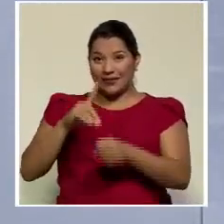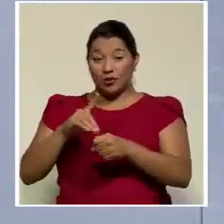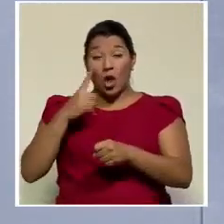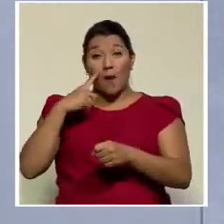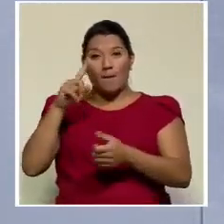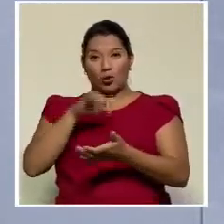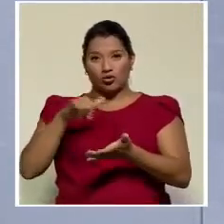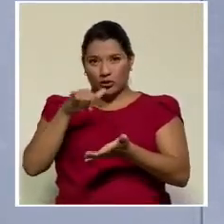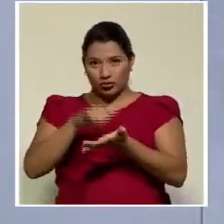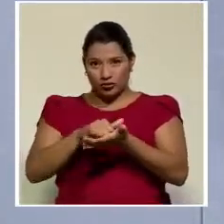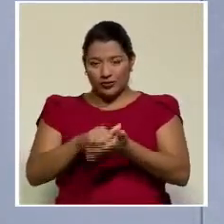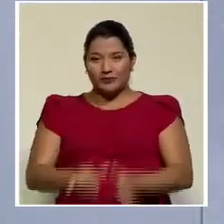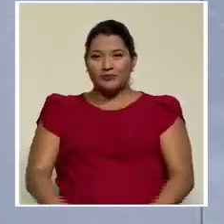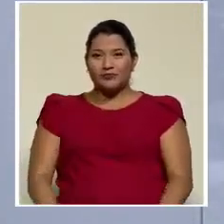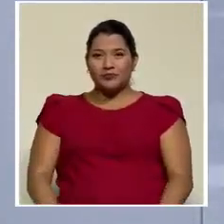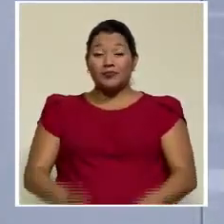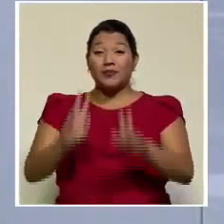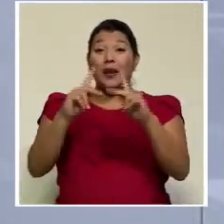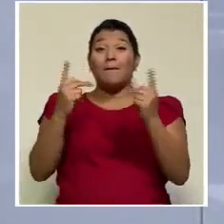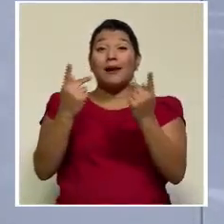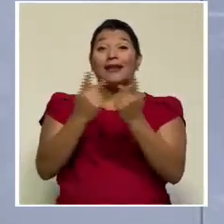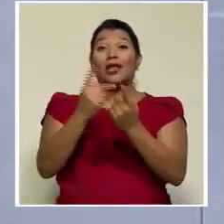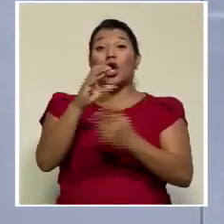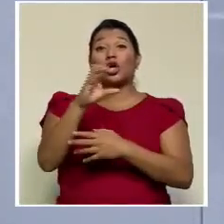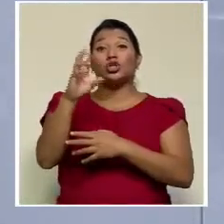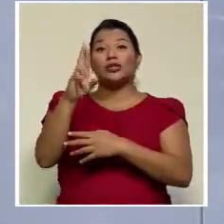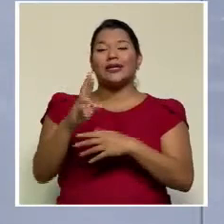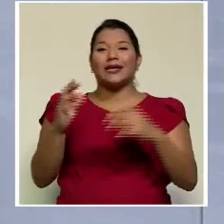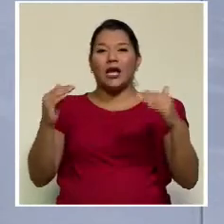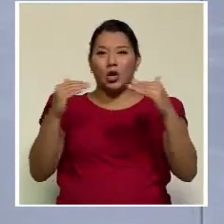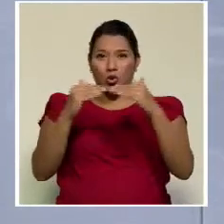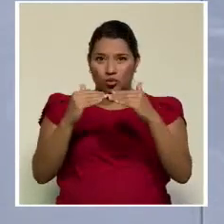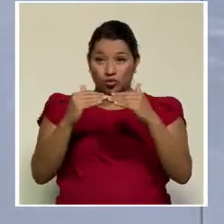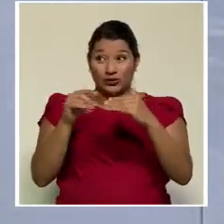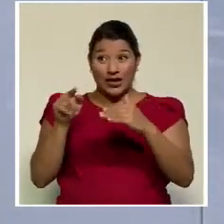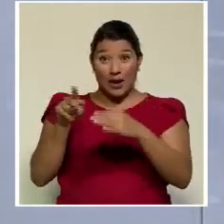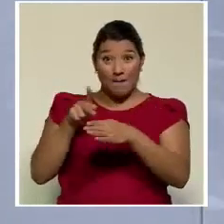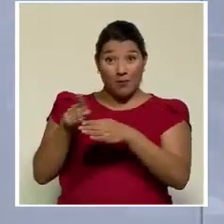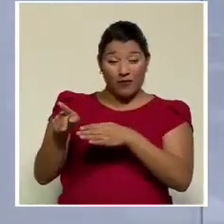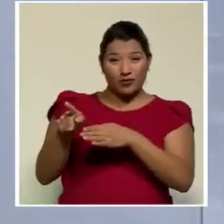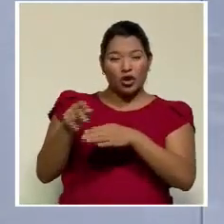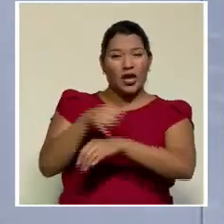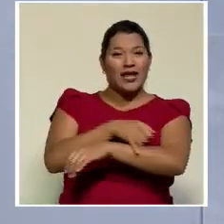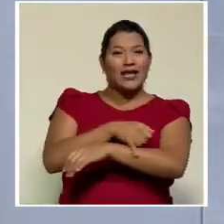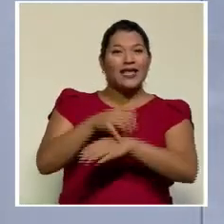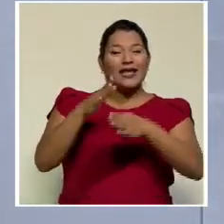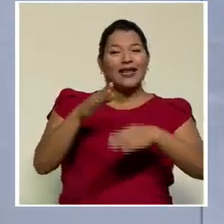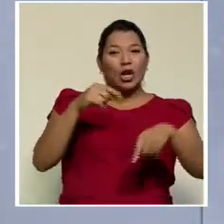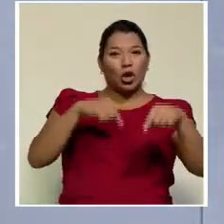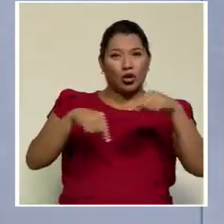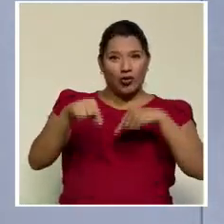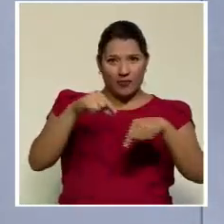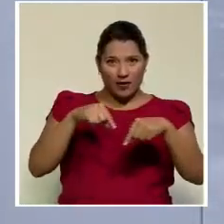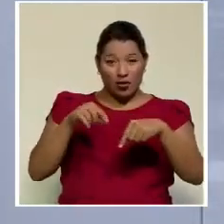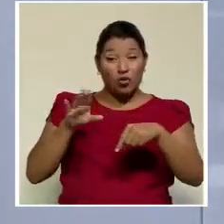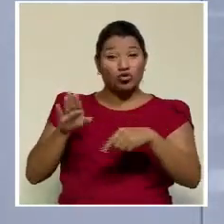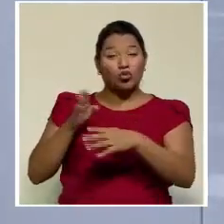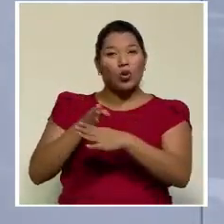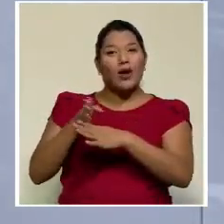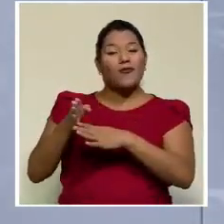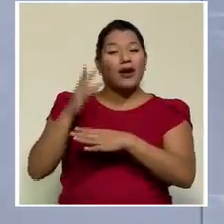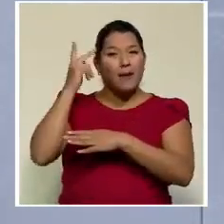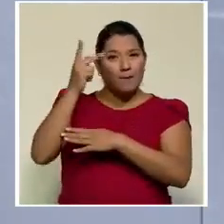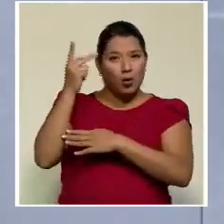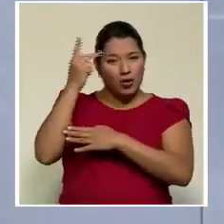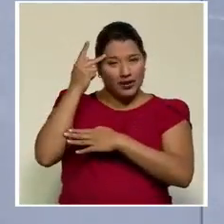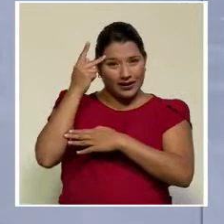José. Partido Costa Rica Justa. Profesión ingeniero químico. Trayectoria política.